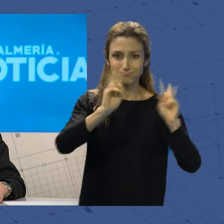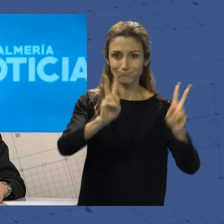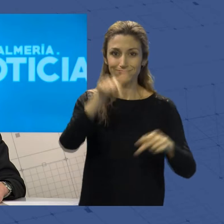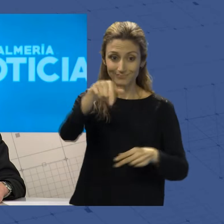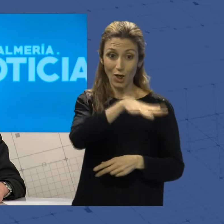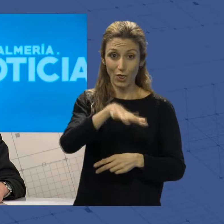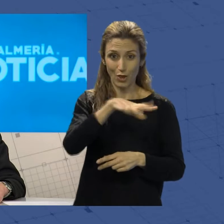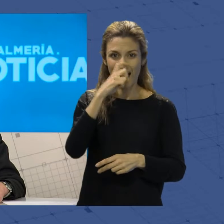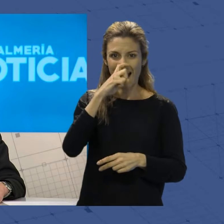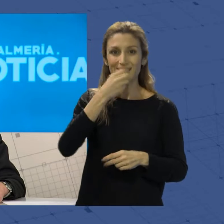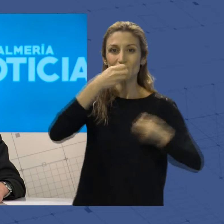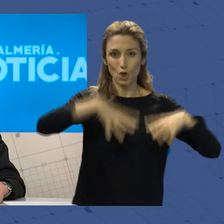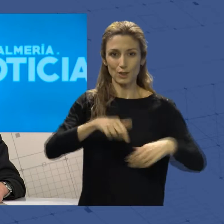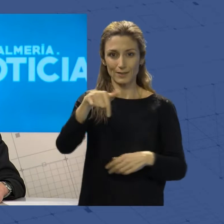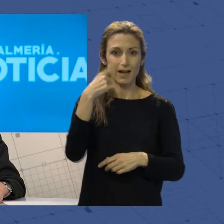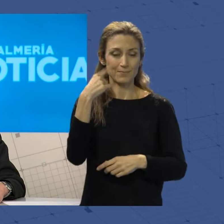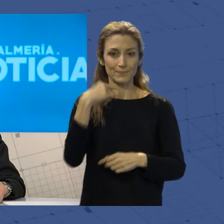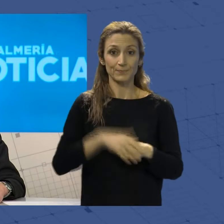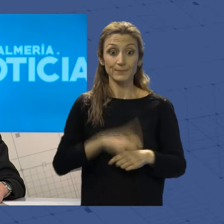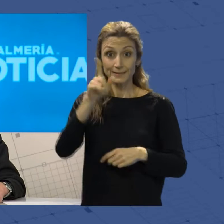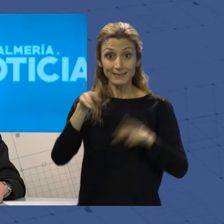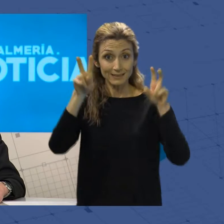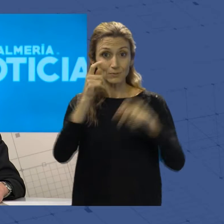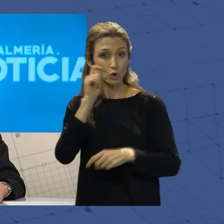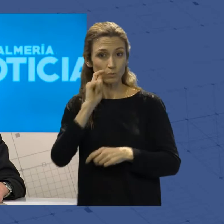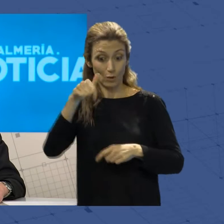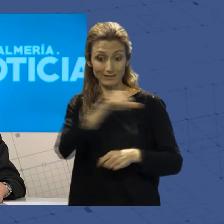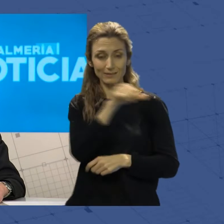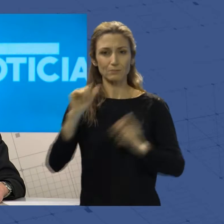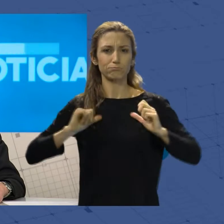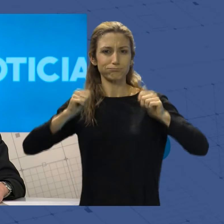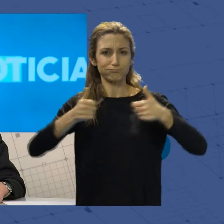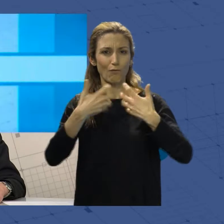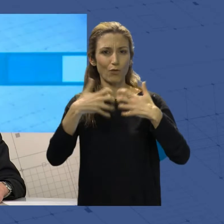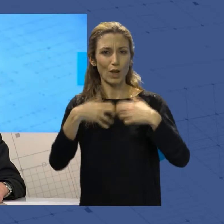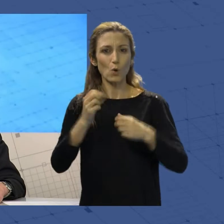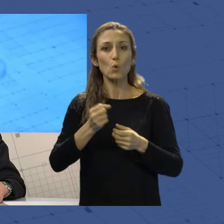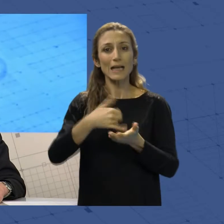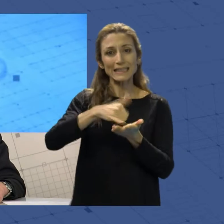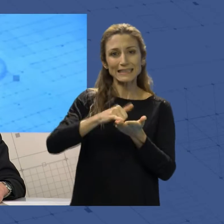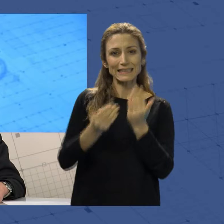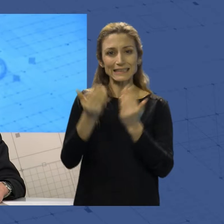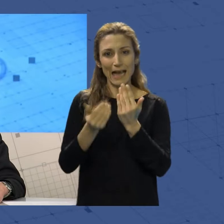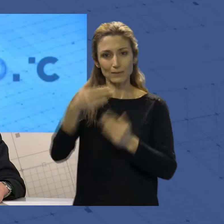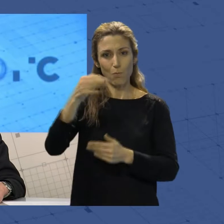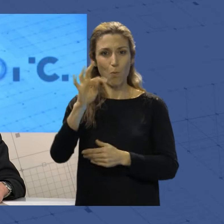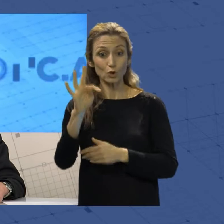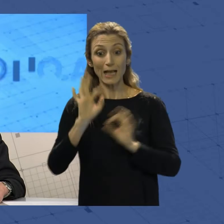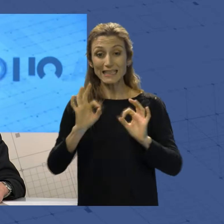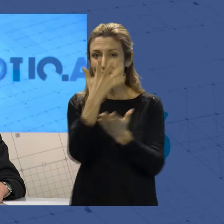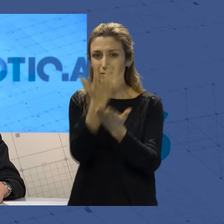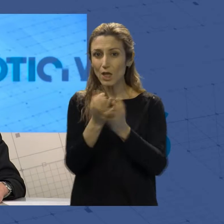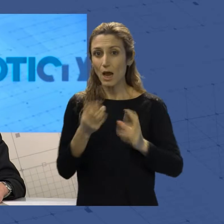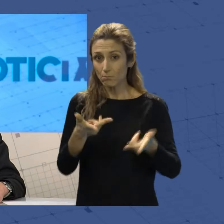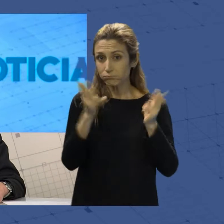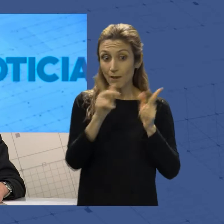precisamente en cuanto a turismo, esta semana ha comenzado a funcionar un llamado Chatbot, una aplicación que permite que los